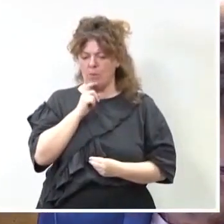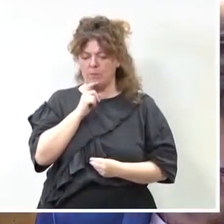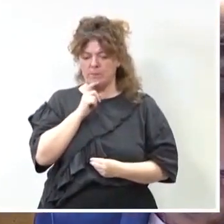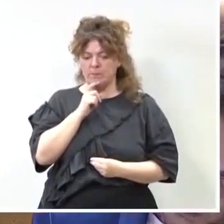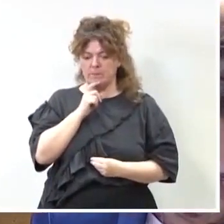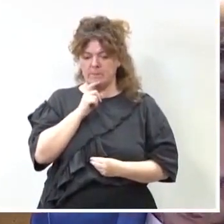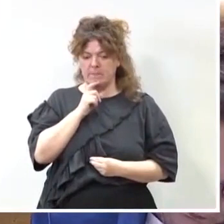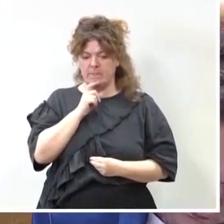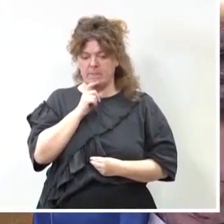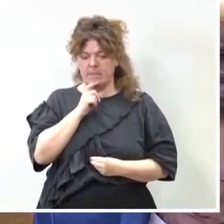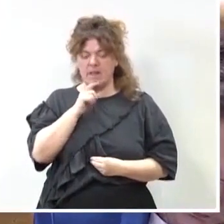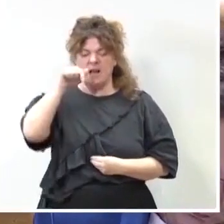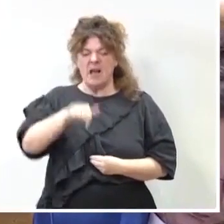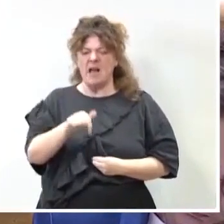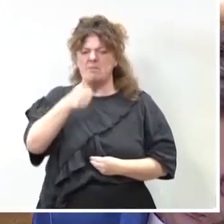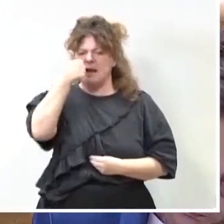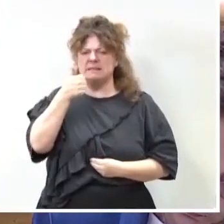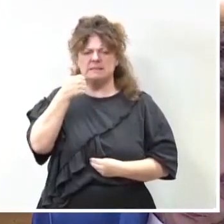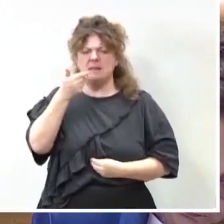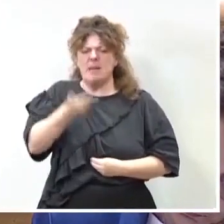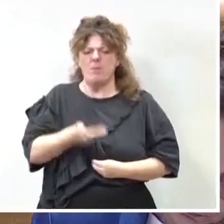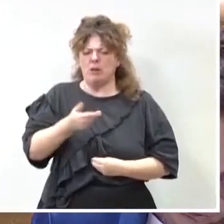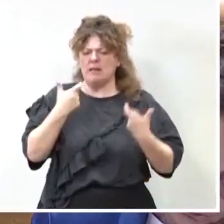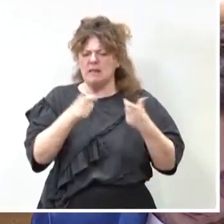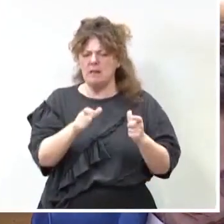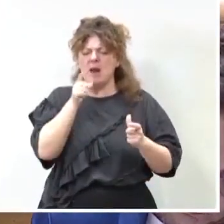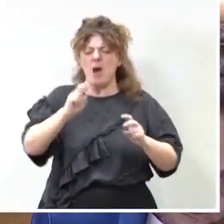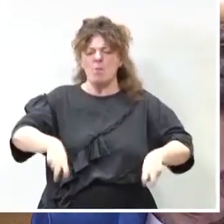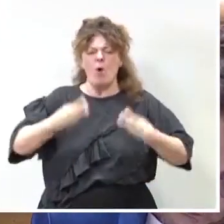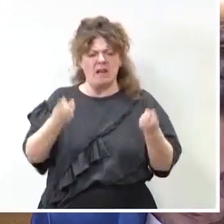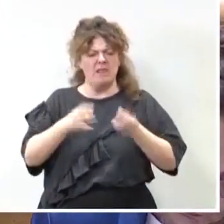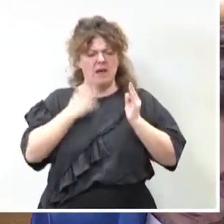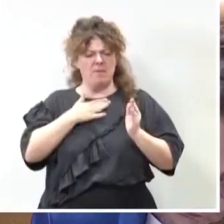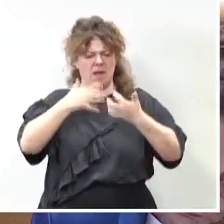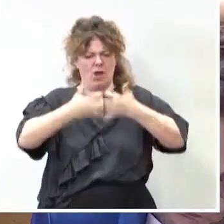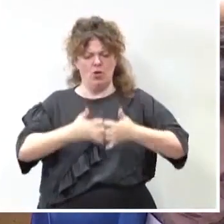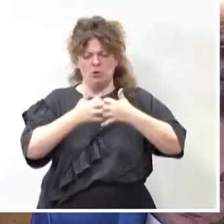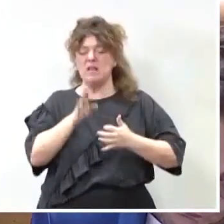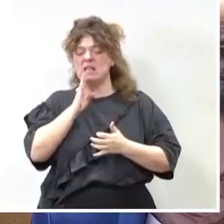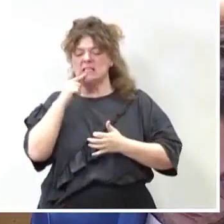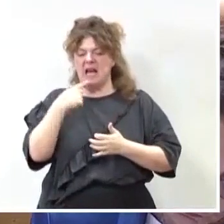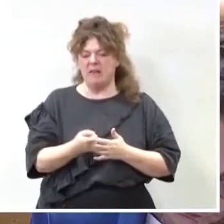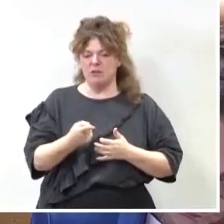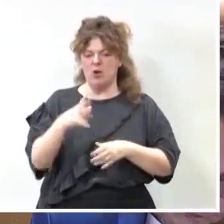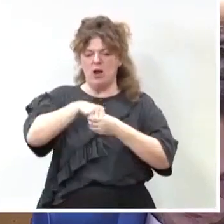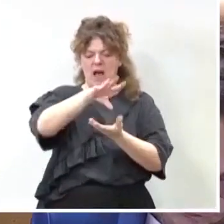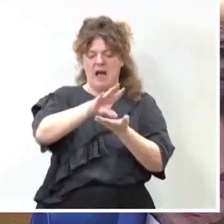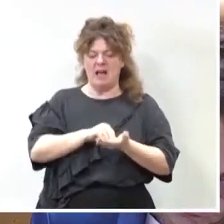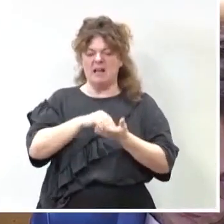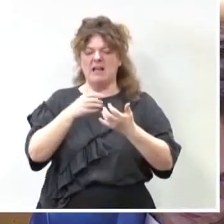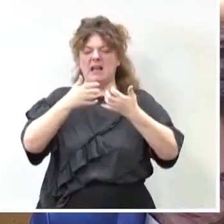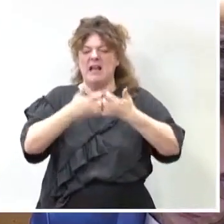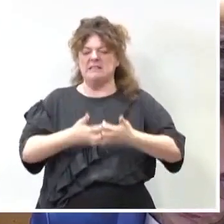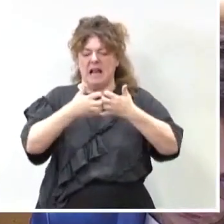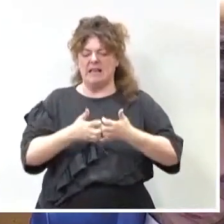referencia como uno de los vectores más importantes para modernizar nuestra industria. Eso que usted dice aparece recogido en la estrategia de